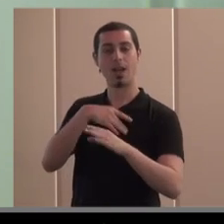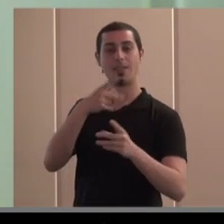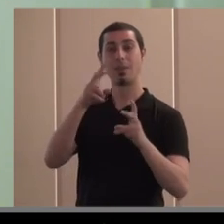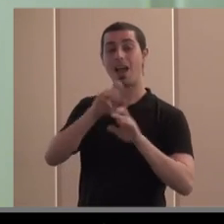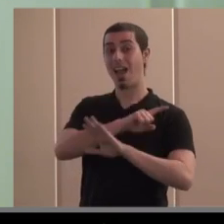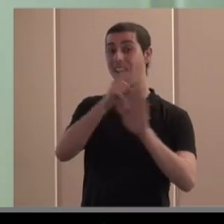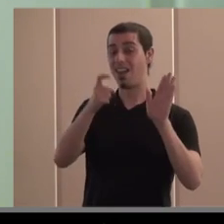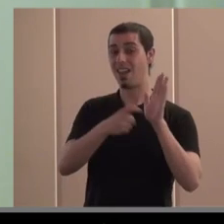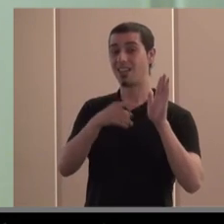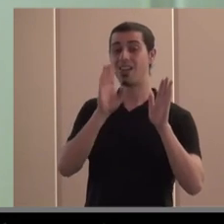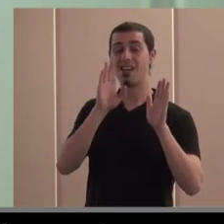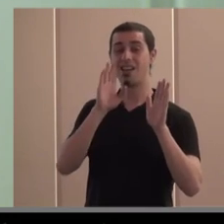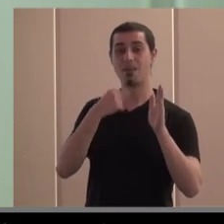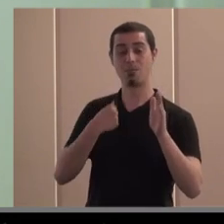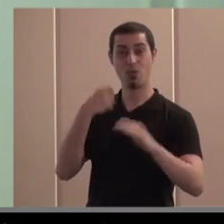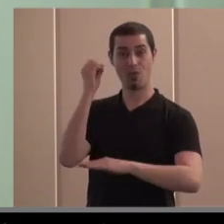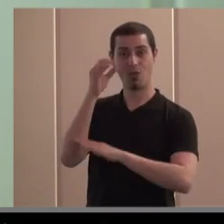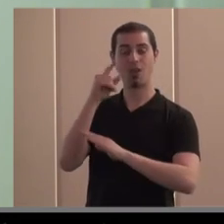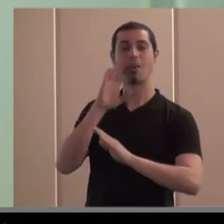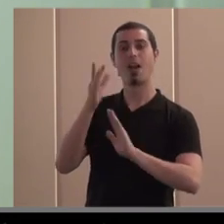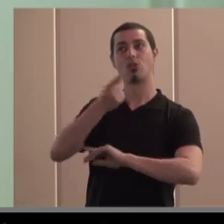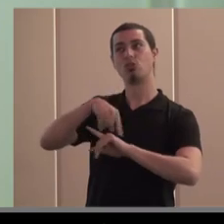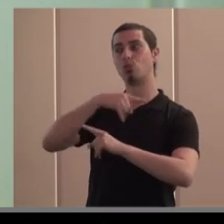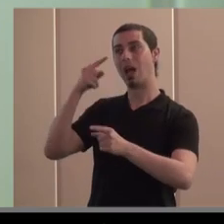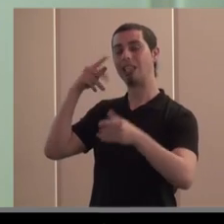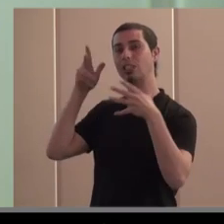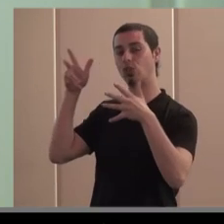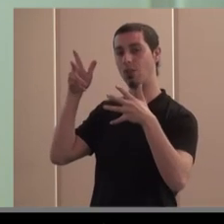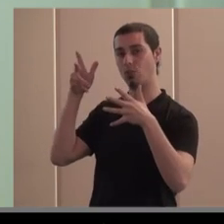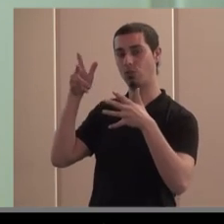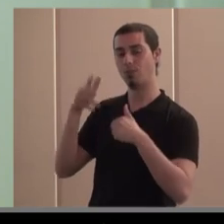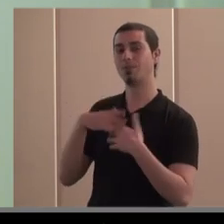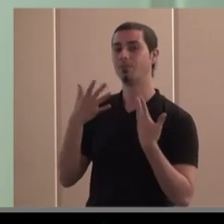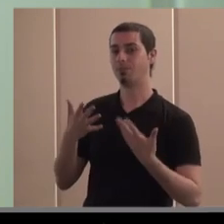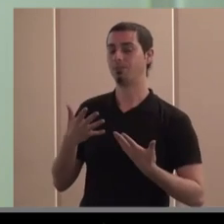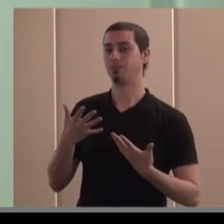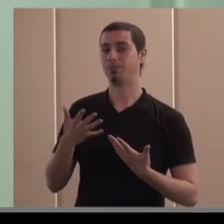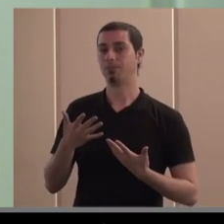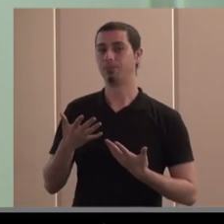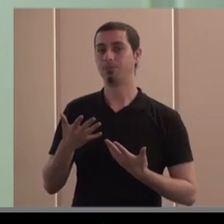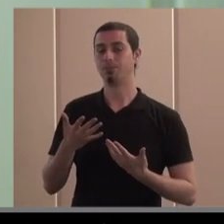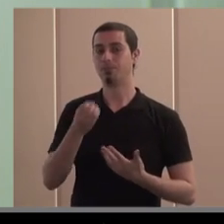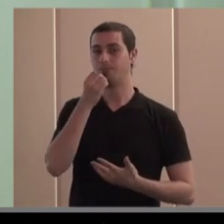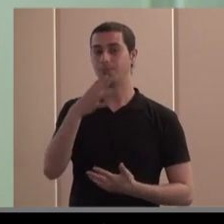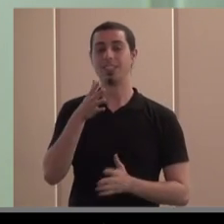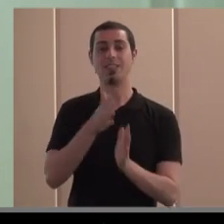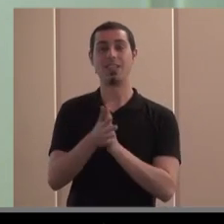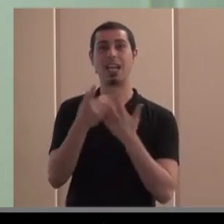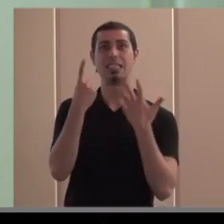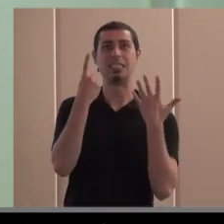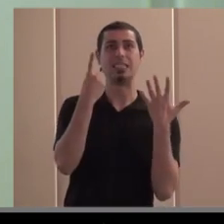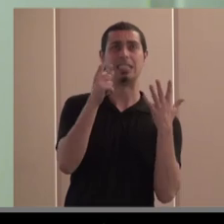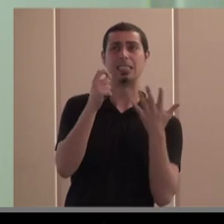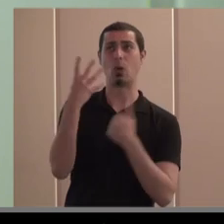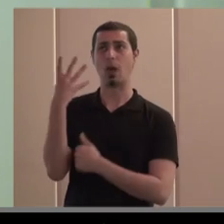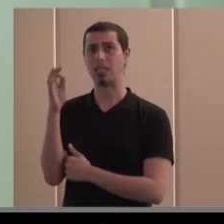legislativa que os comentaba en mi intervención pues les podamos asesorar está en ese camino entonces bueno pues viene a ser un 60-40